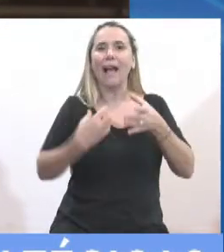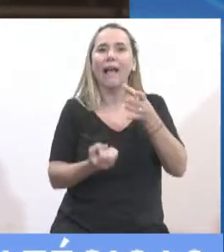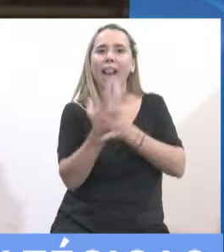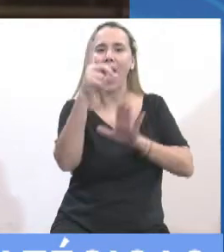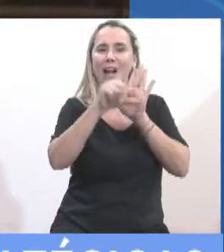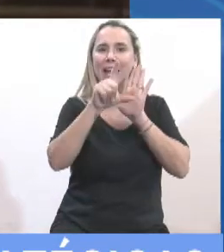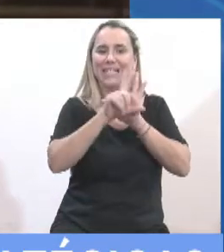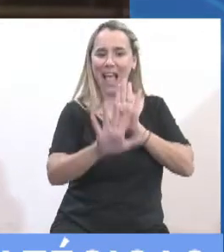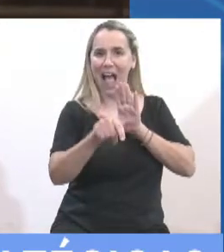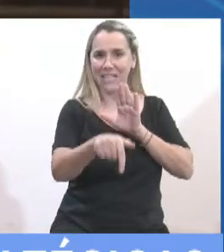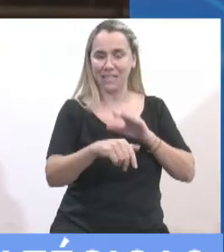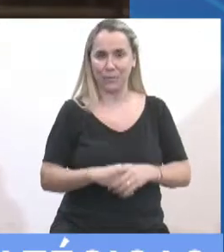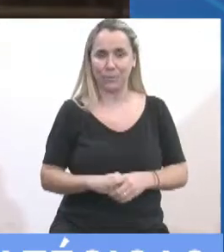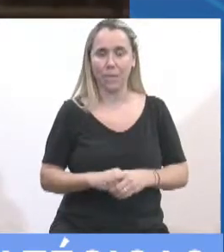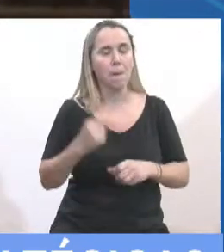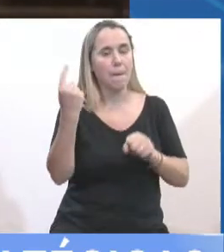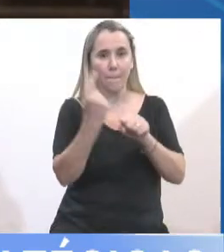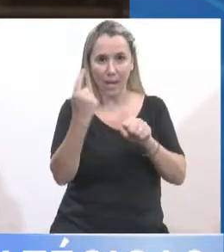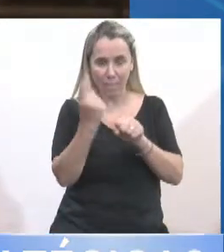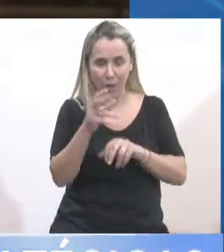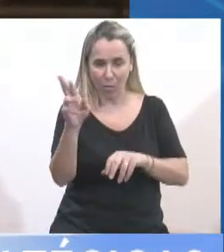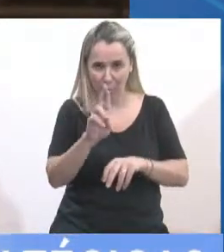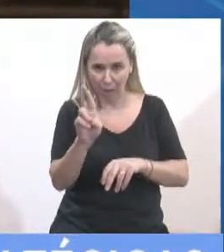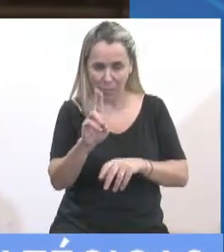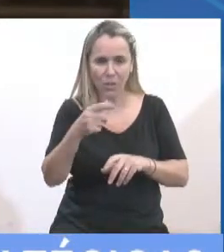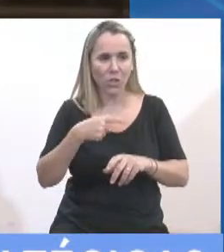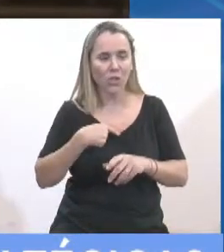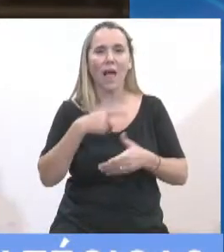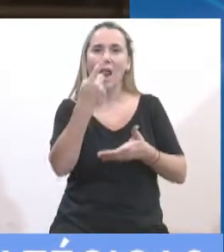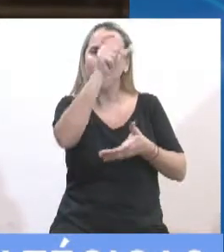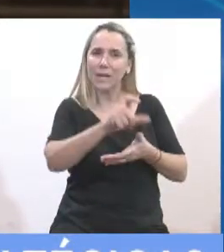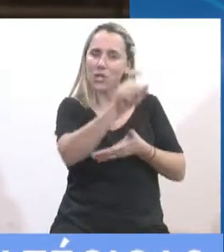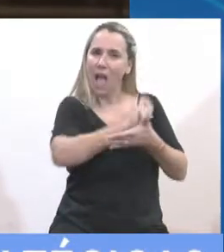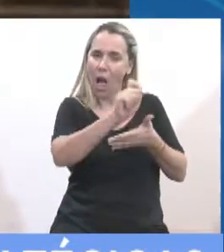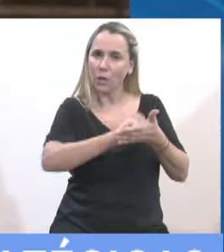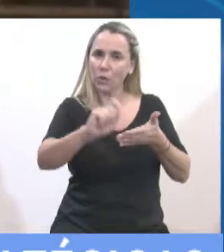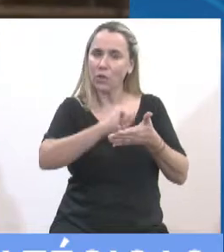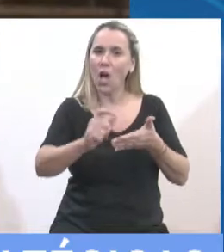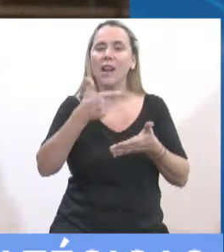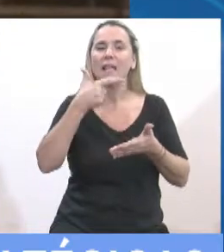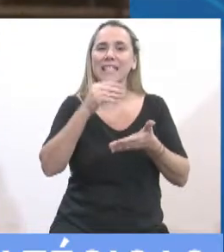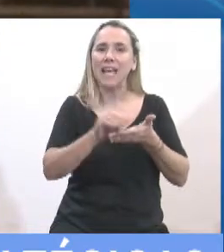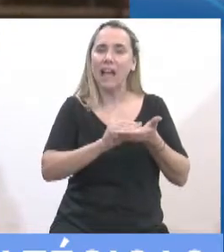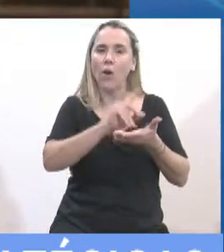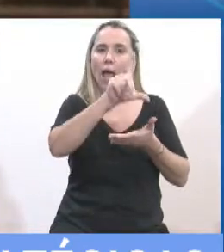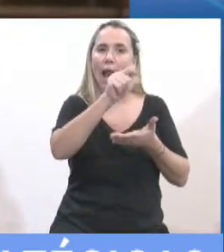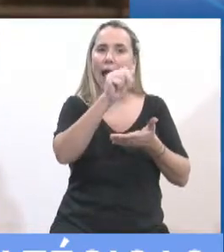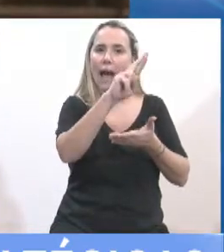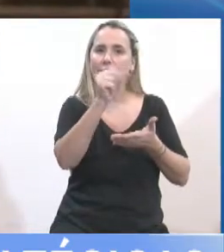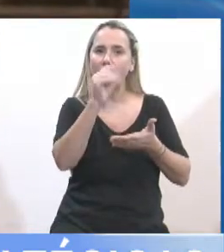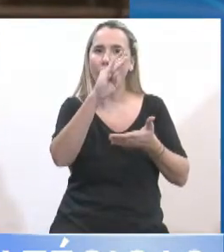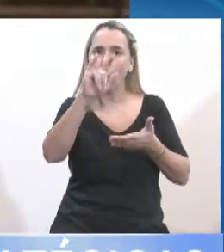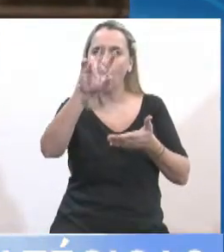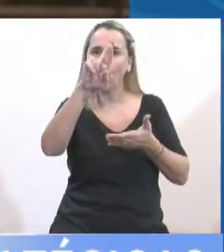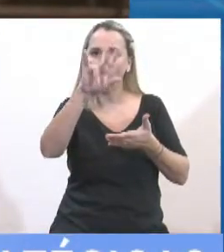Gracias, Primero déjeme destacar la actitud del autor de la ley, la senadora García Larraúrez, una